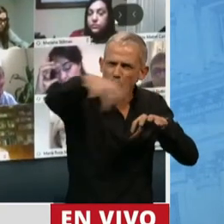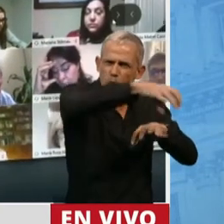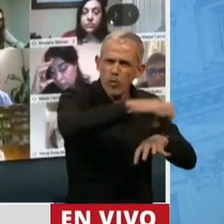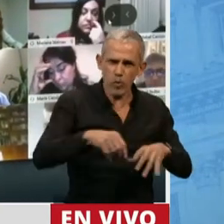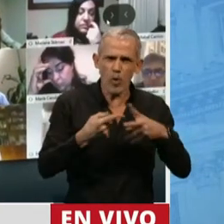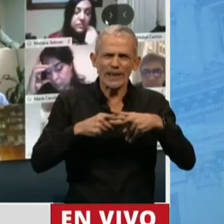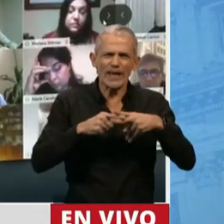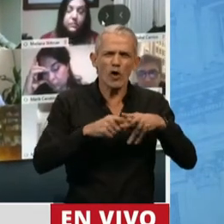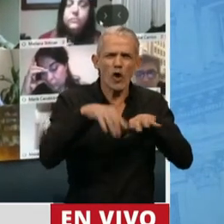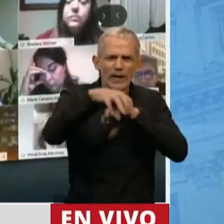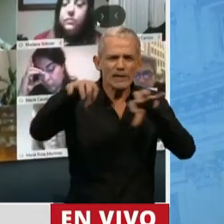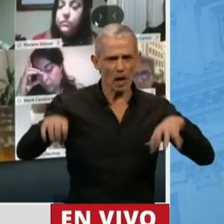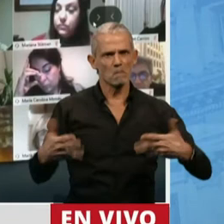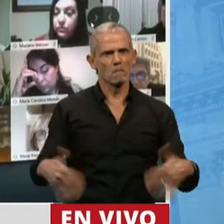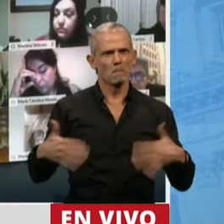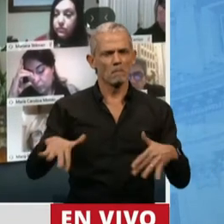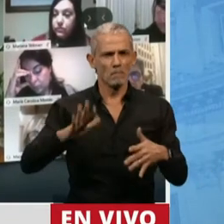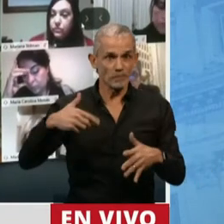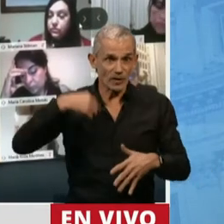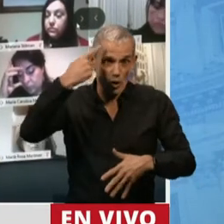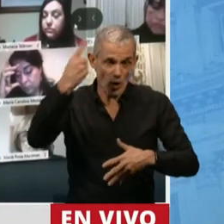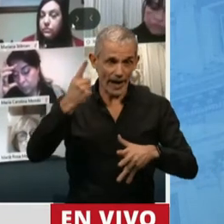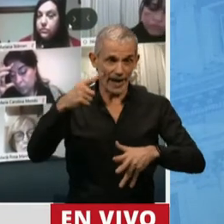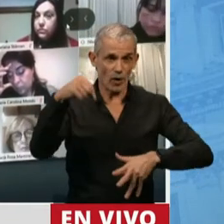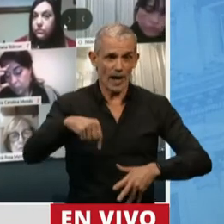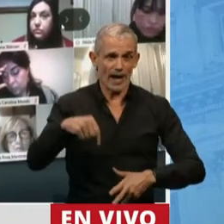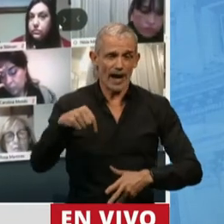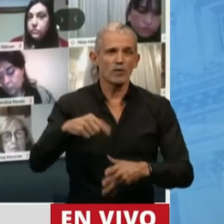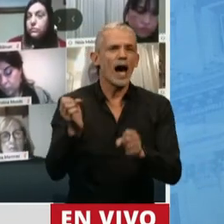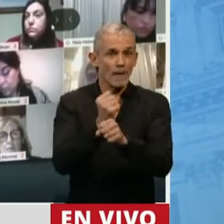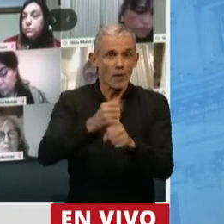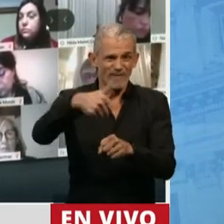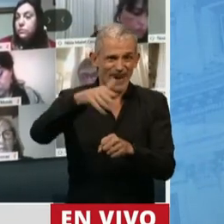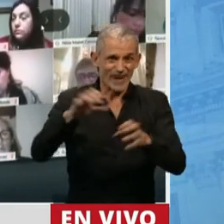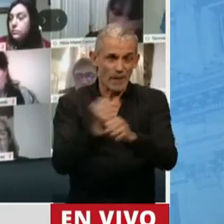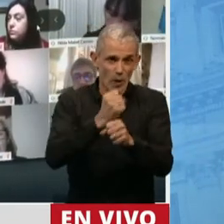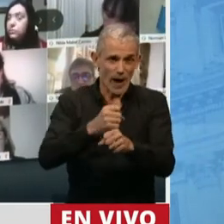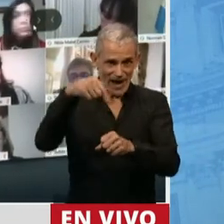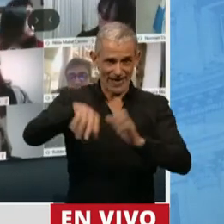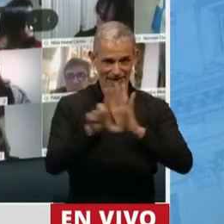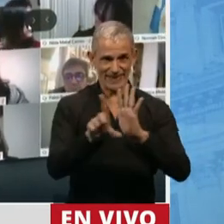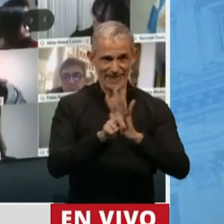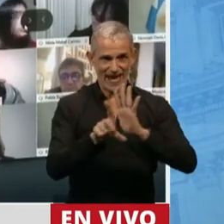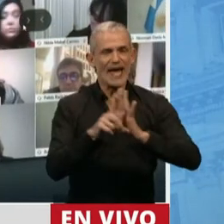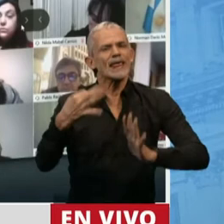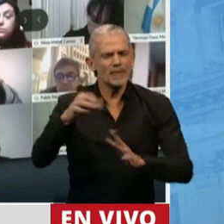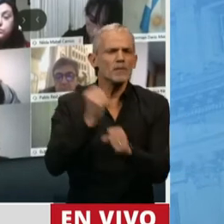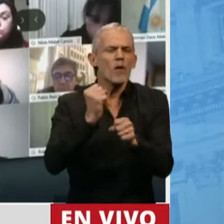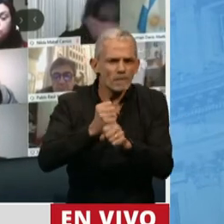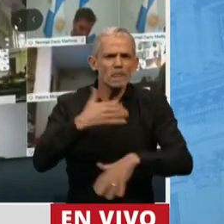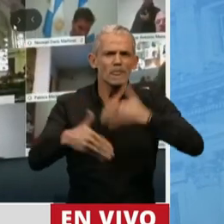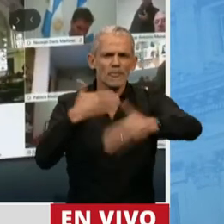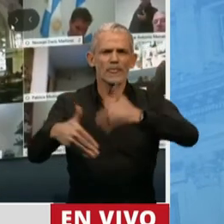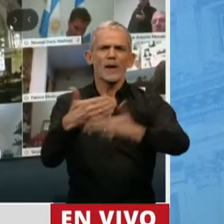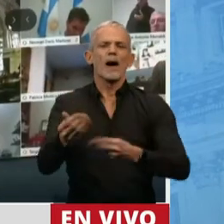no me cabe la menor duda que después de esta aprobación y que después de esta sanción deberemos seguir trabajando en